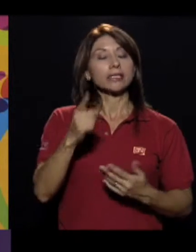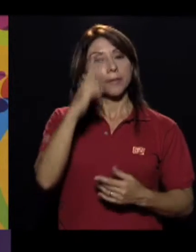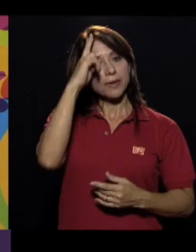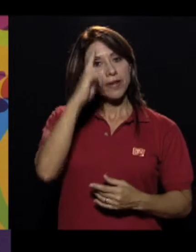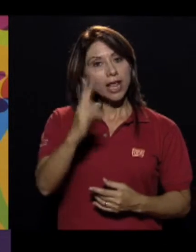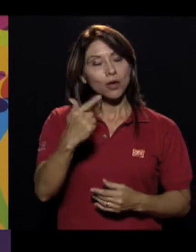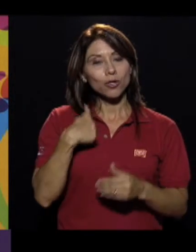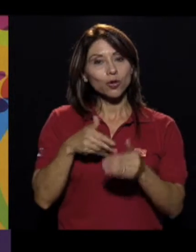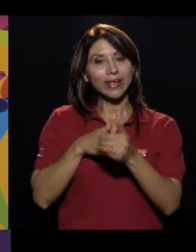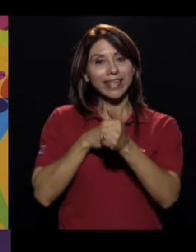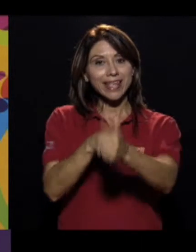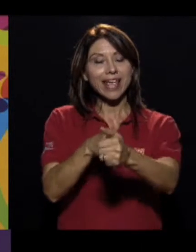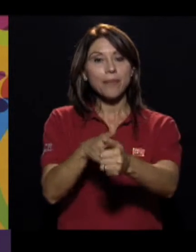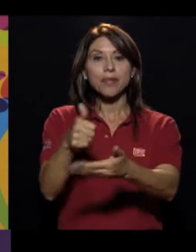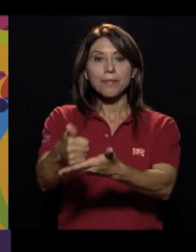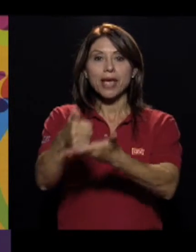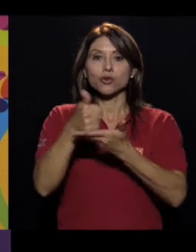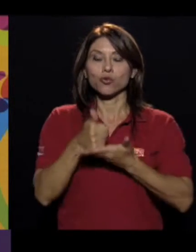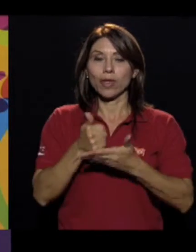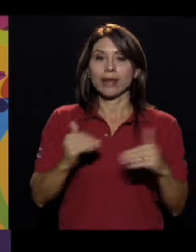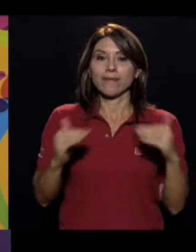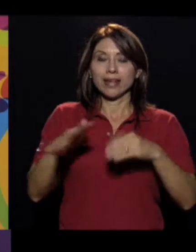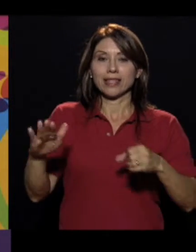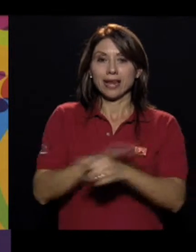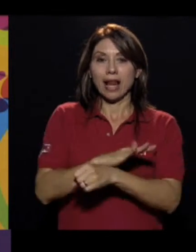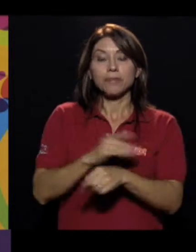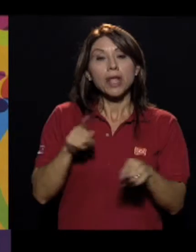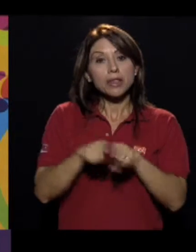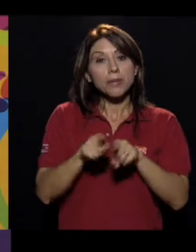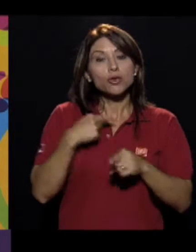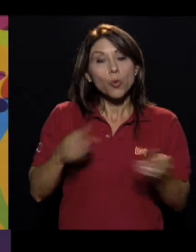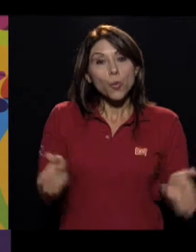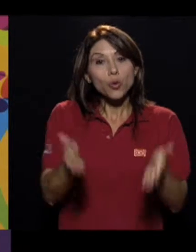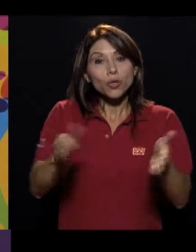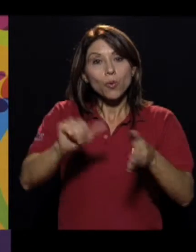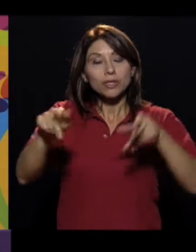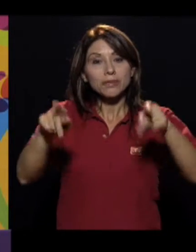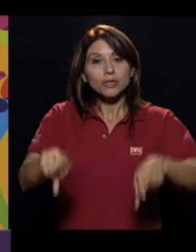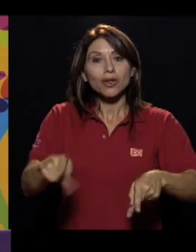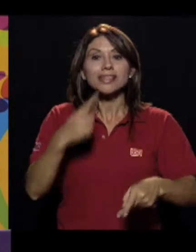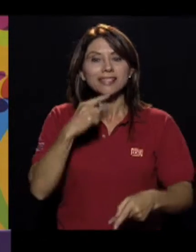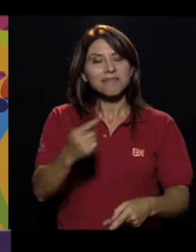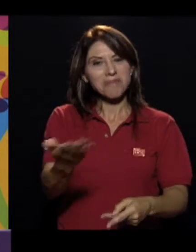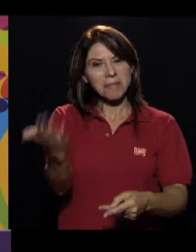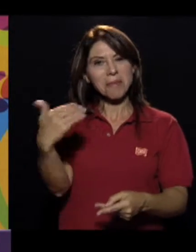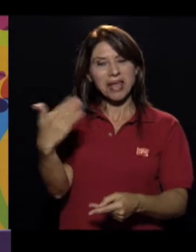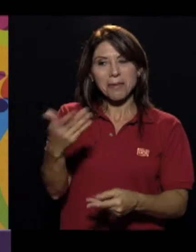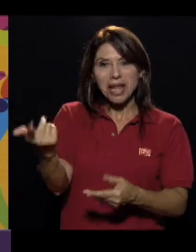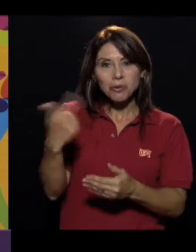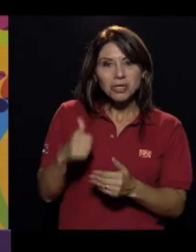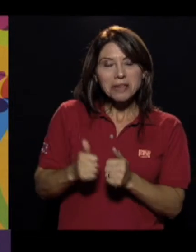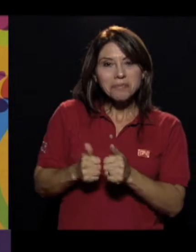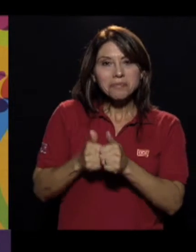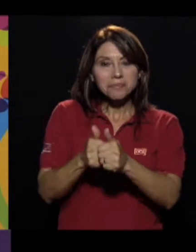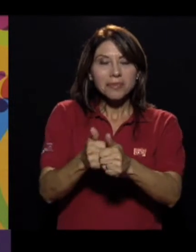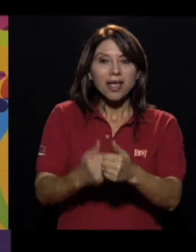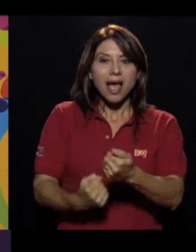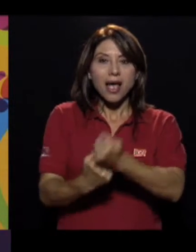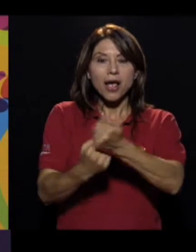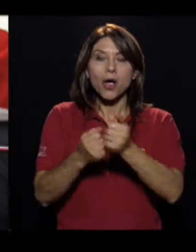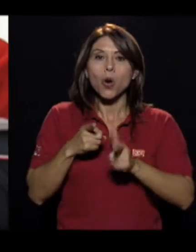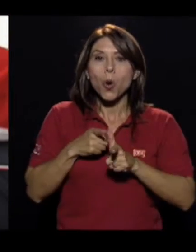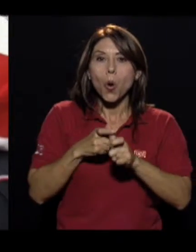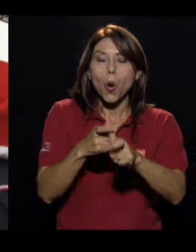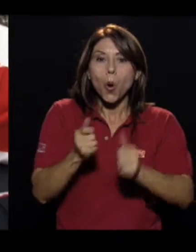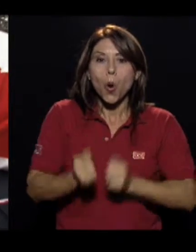ilusión de poder tener ese privilegio de ser guía, me ayuda tanto a nivel integral como a motivar a otras personas a decirle, hey, venga,